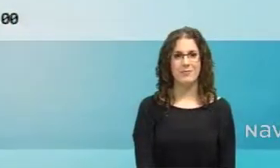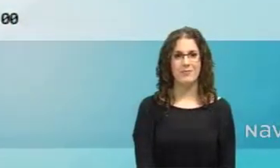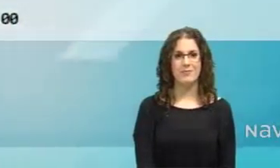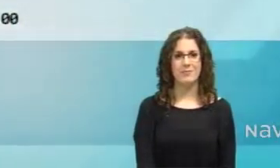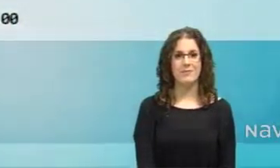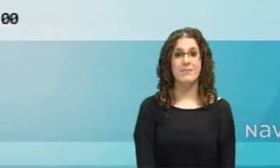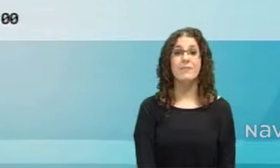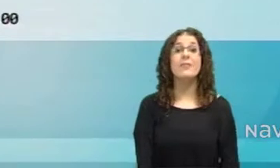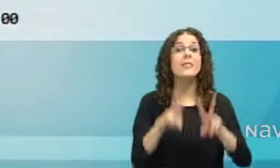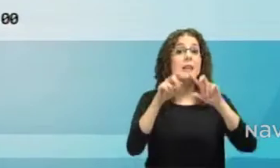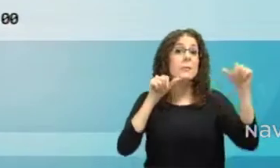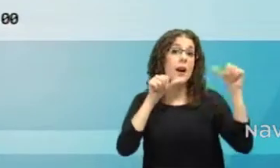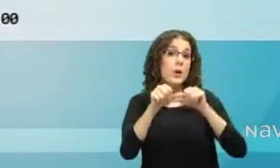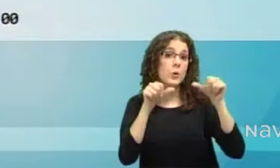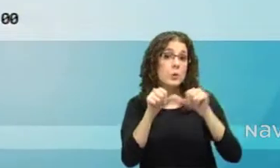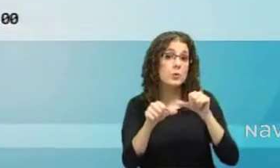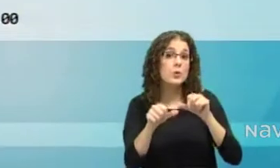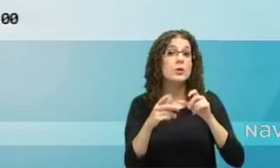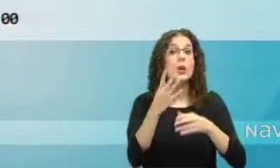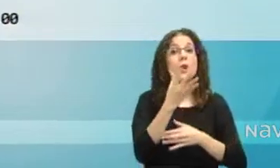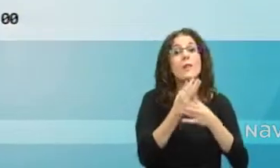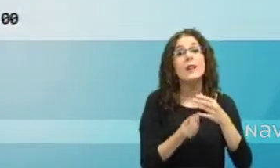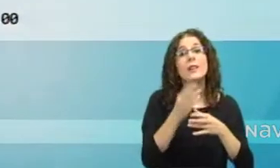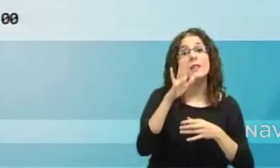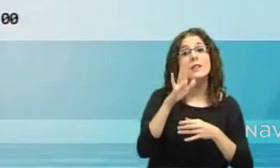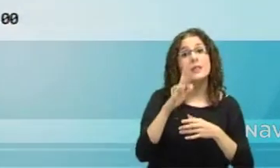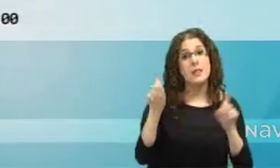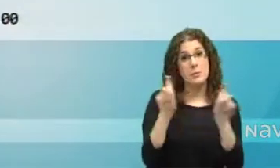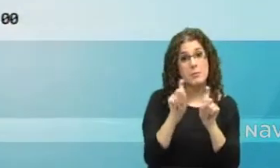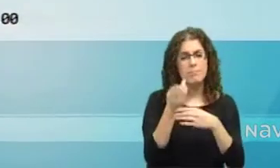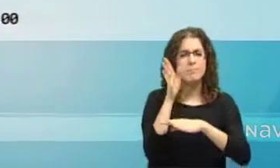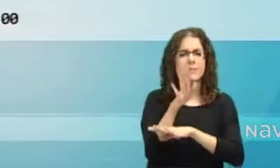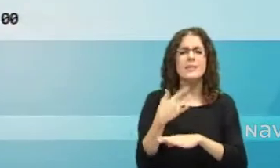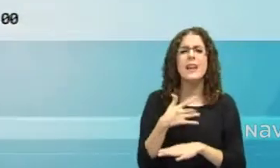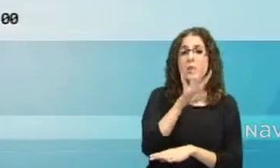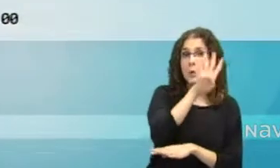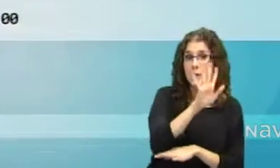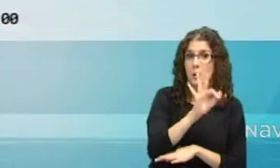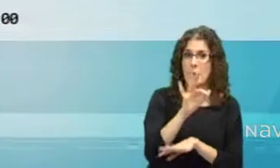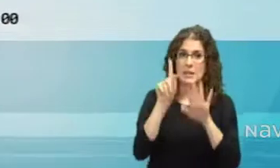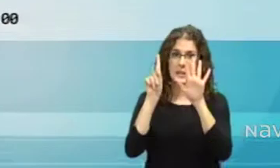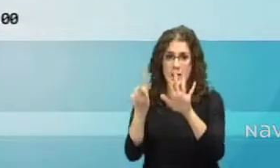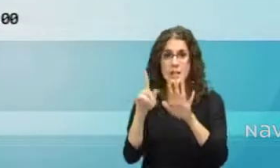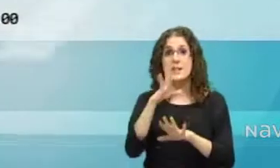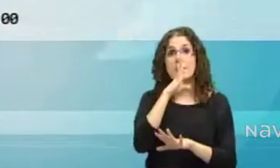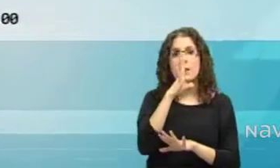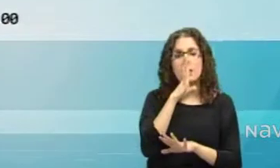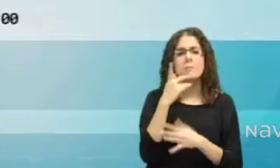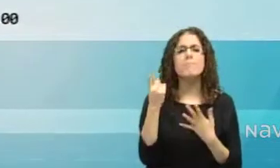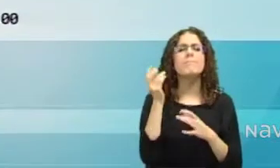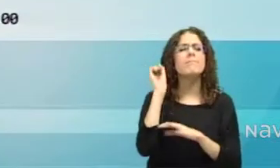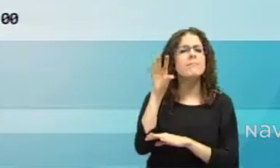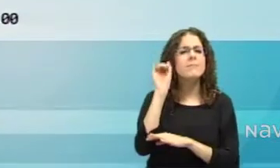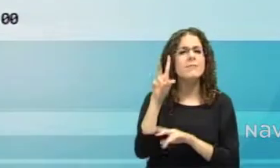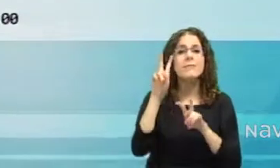En el apartado de cursos, la Confederación de Empresarios te propone para los días 4 y 6 de febrero un seminario sobre mercados financieros que te